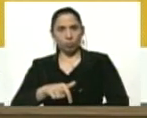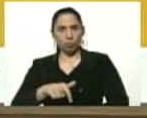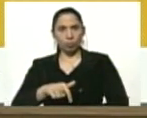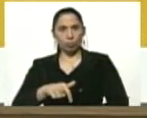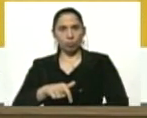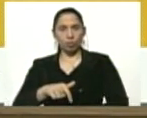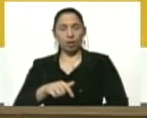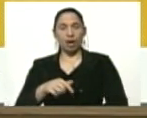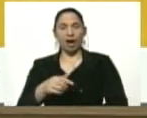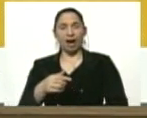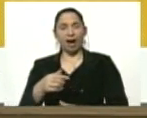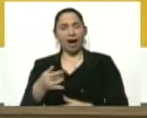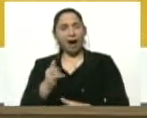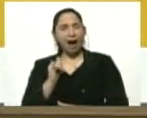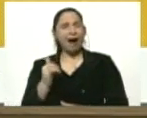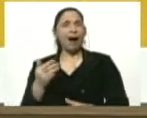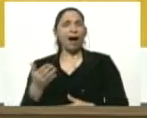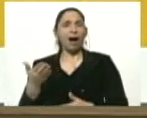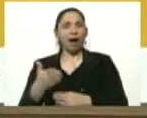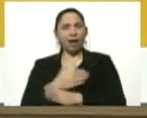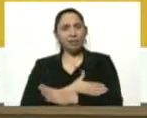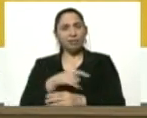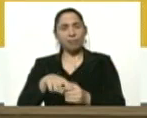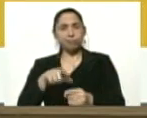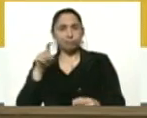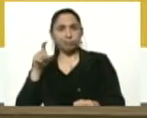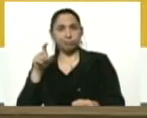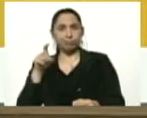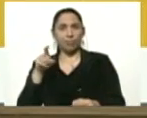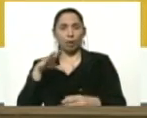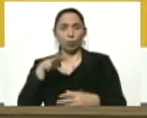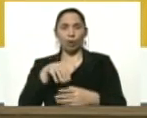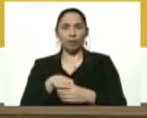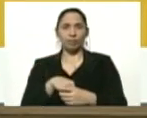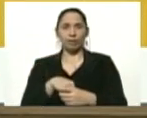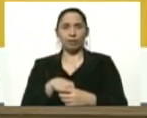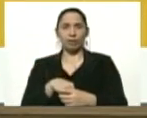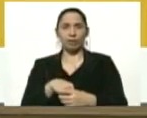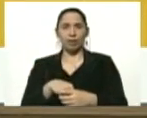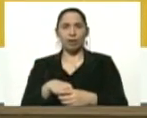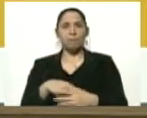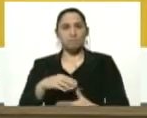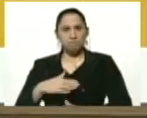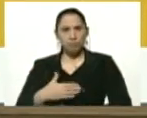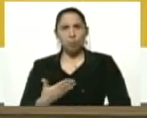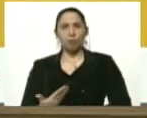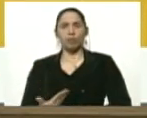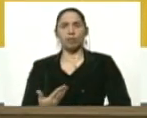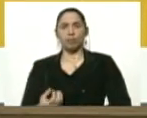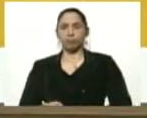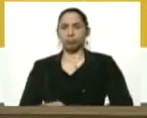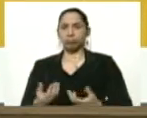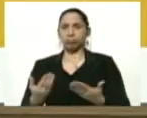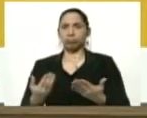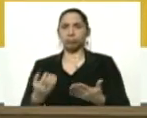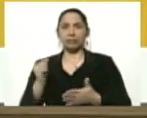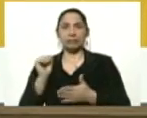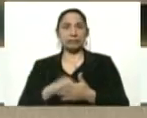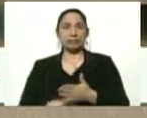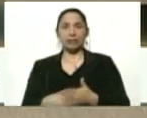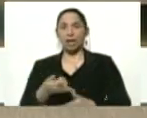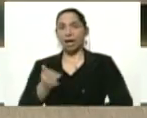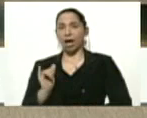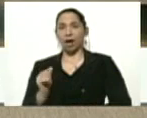exceptuados y seguirán exceptuados de la cuarentena, bueno, hayan podido darse sin que aparecieran